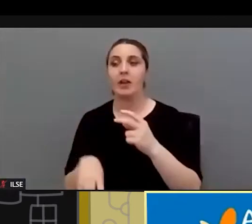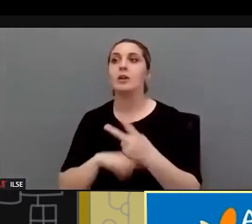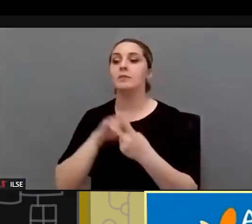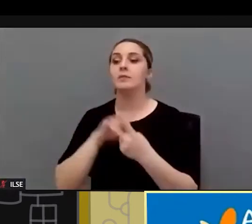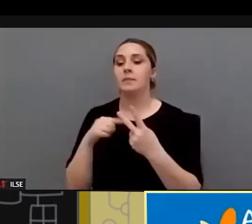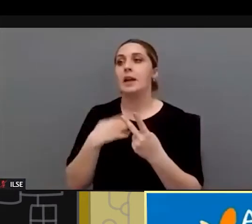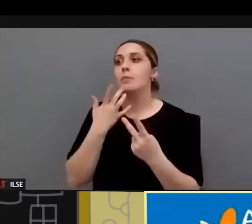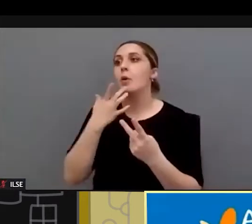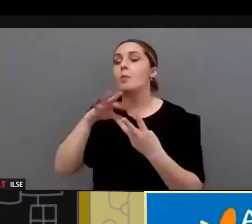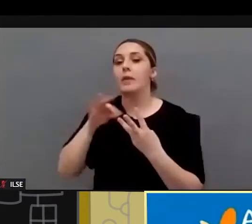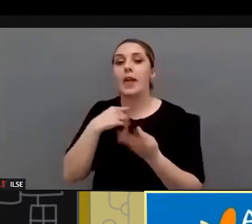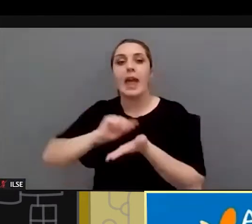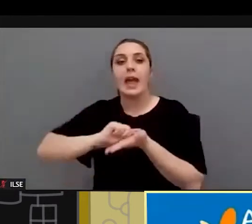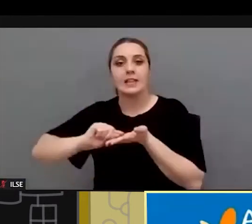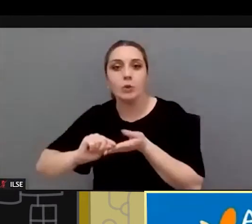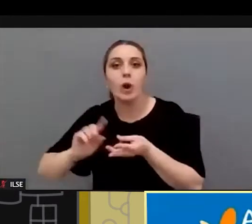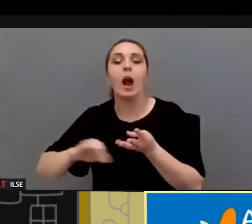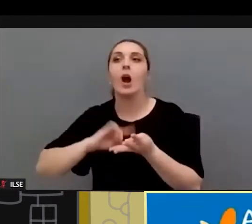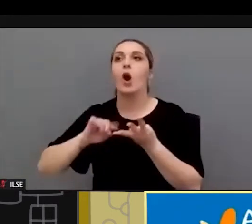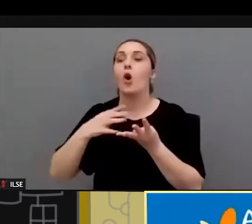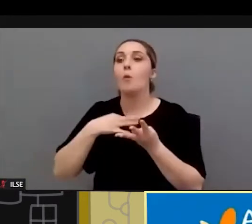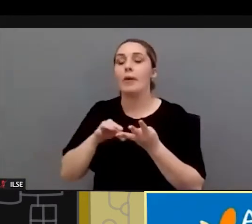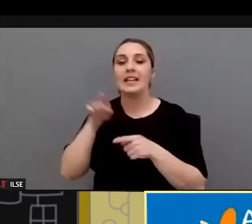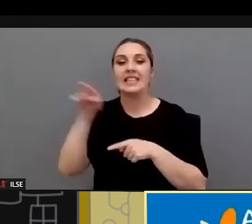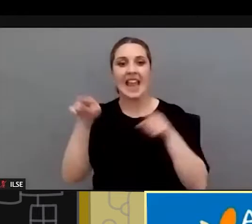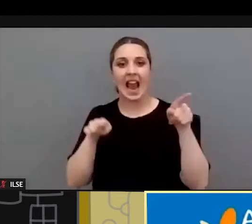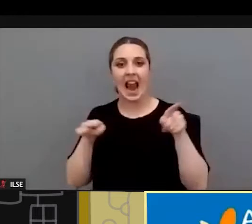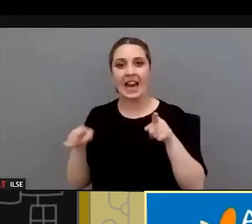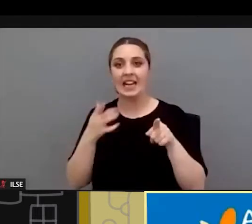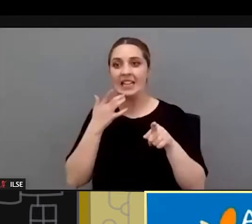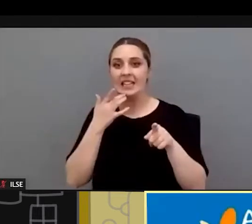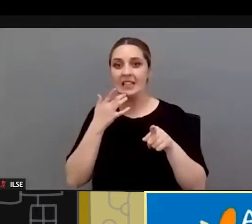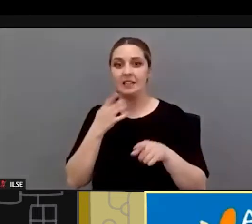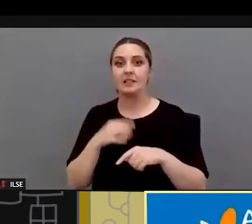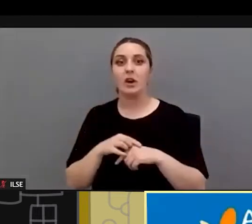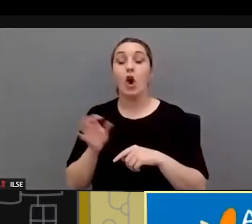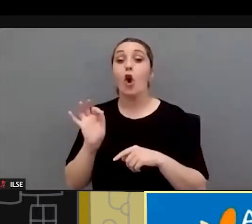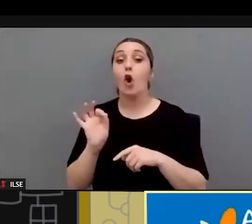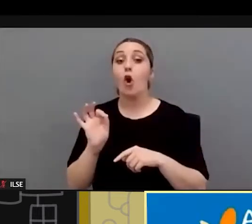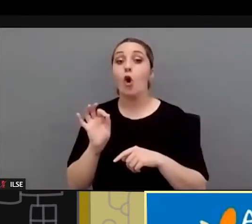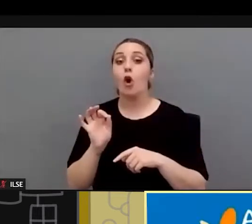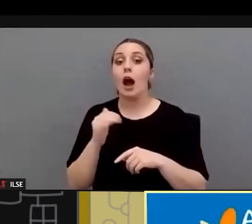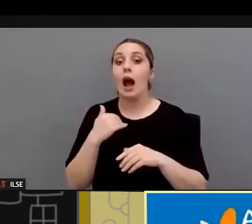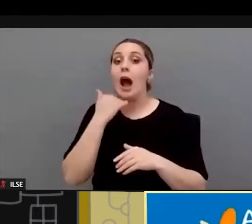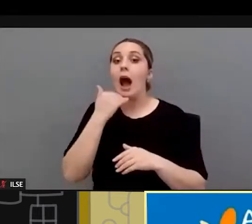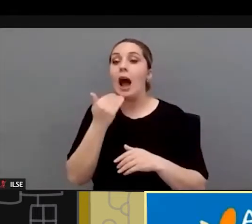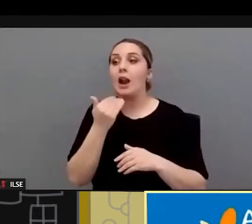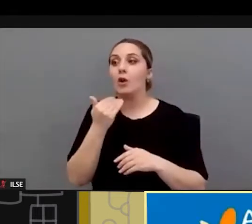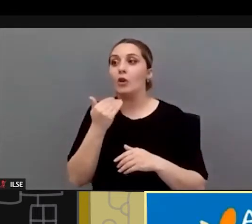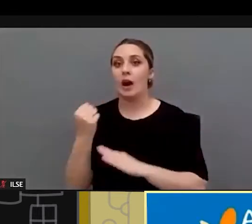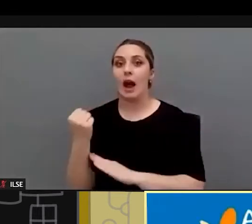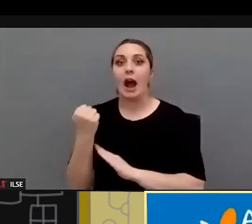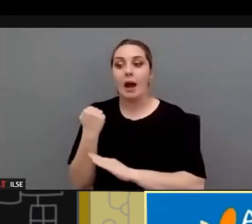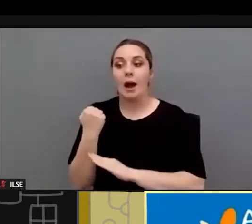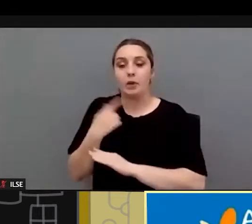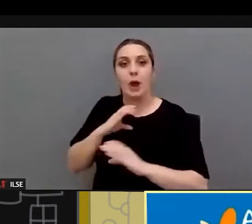ejemplo una escritura va a poder señalar silábicamente o algo que apoye y que permita que se comunique